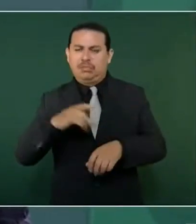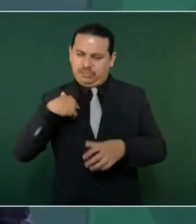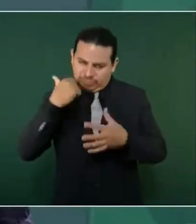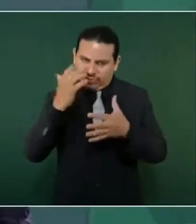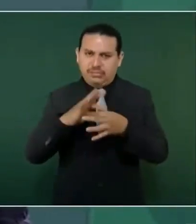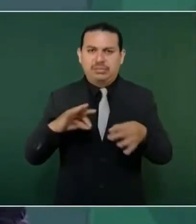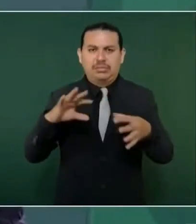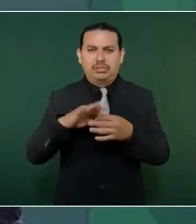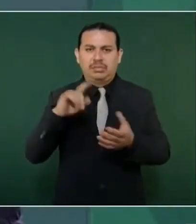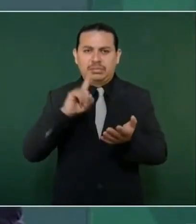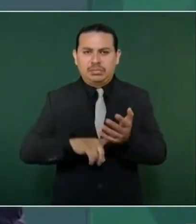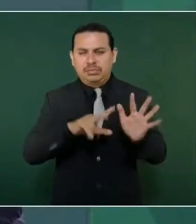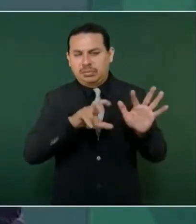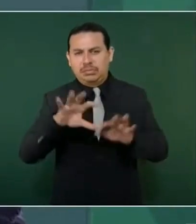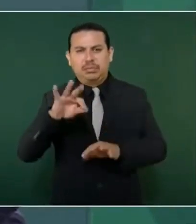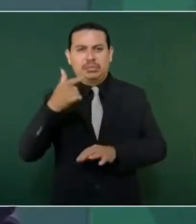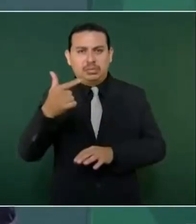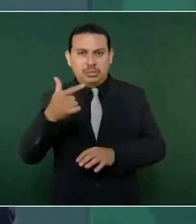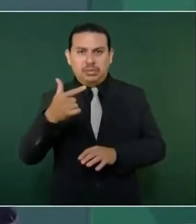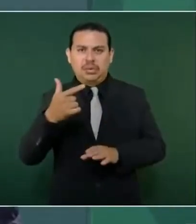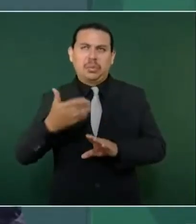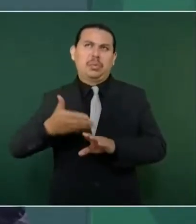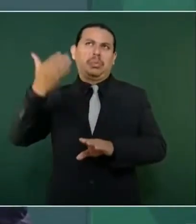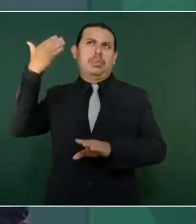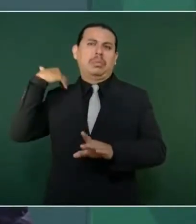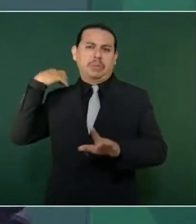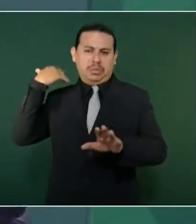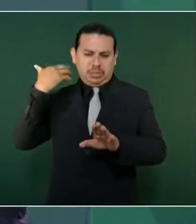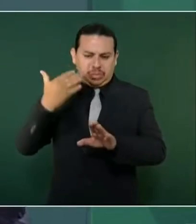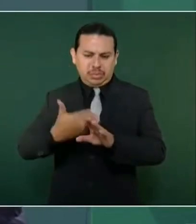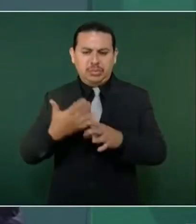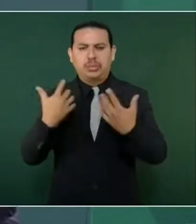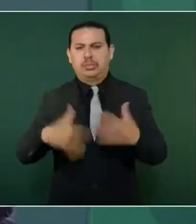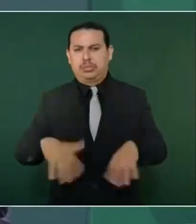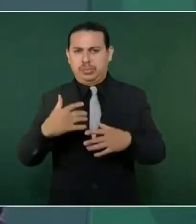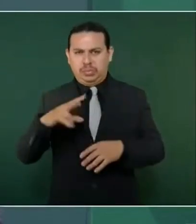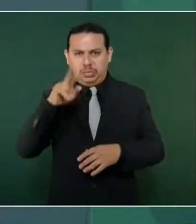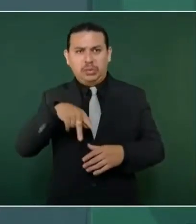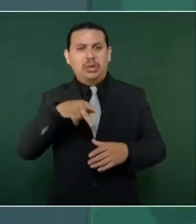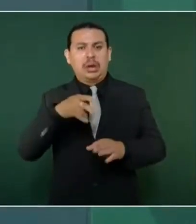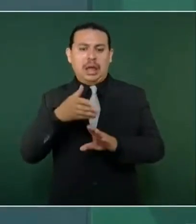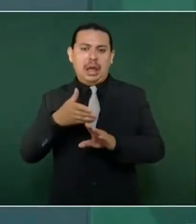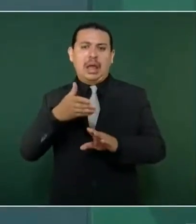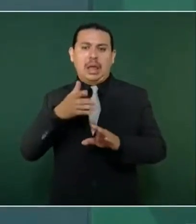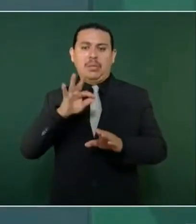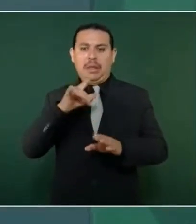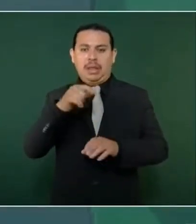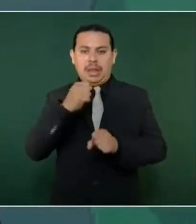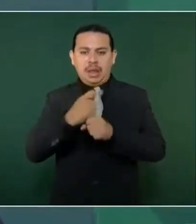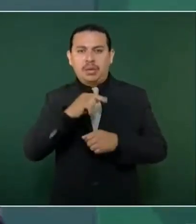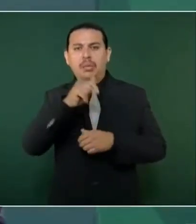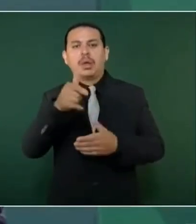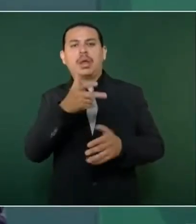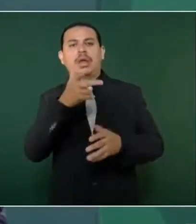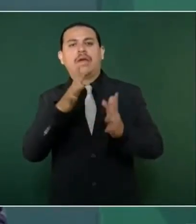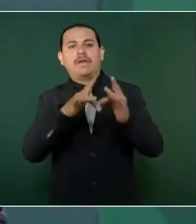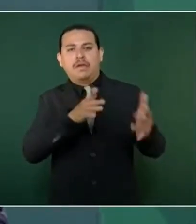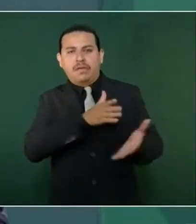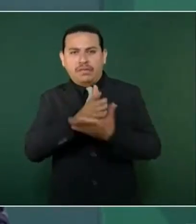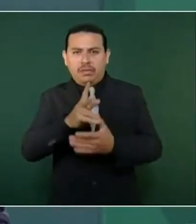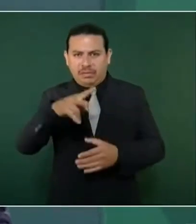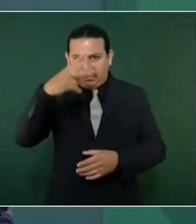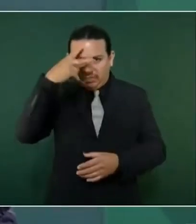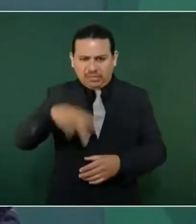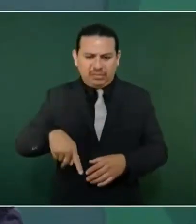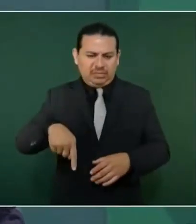en 1847, antes de la invasión francesa, Lincoln era